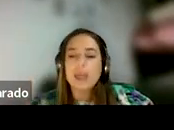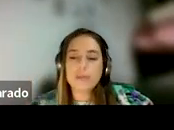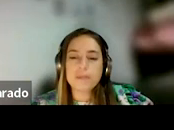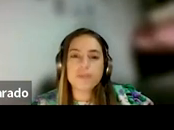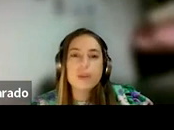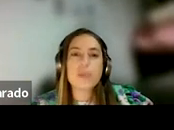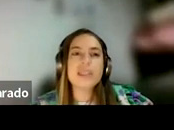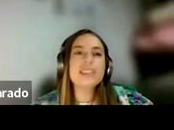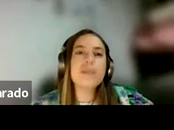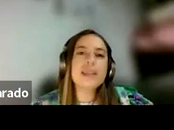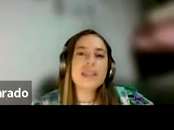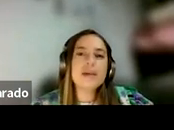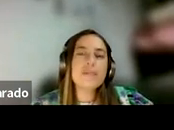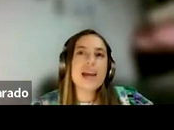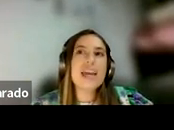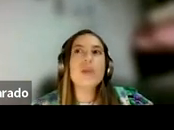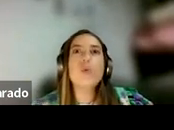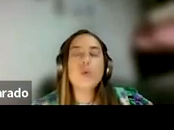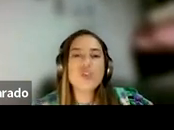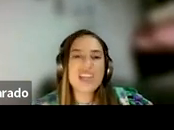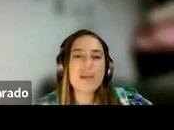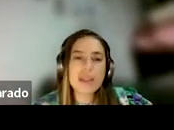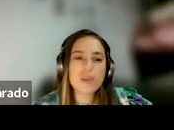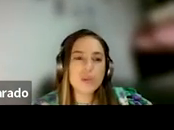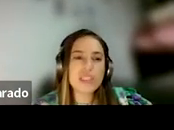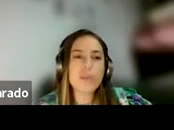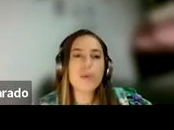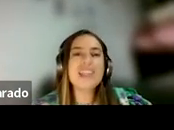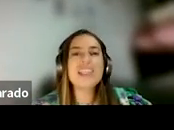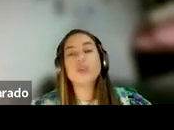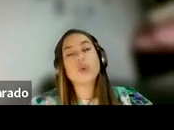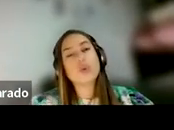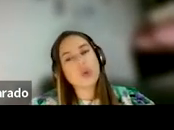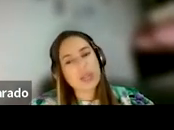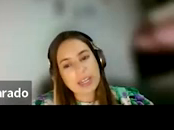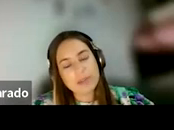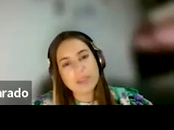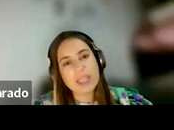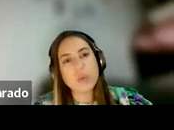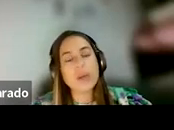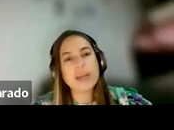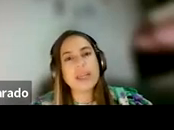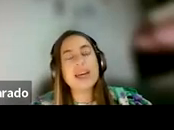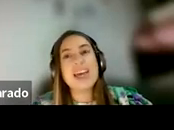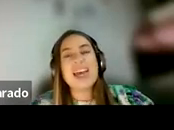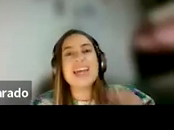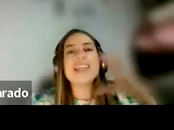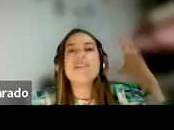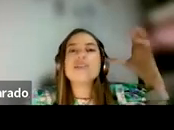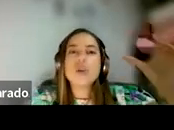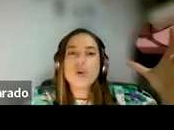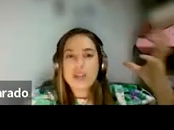Porque precisamente hay algunos elementos que pueden distorsionar de alguna manera